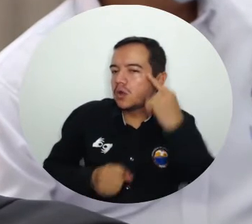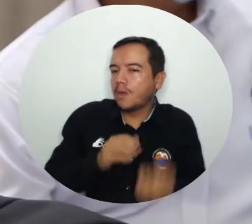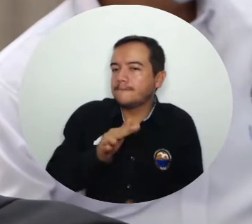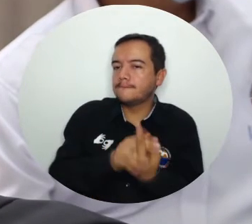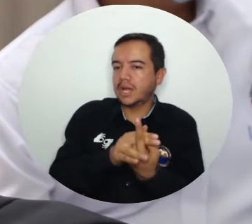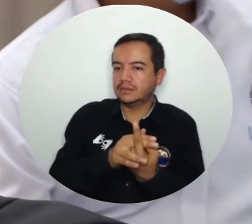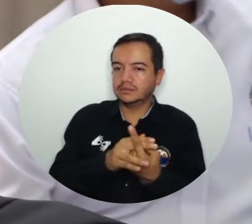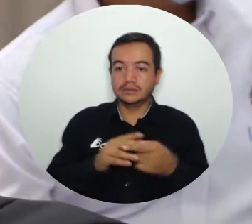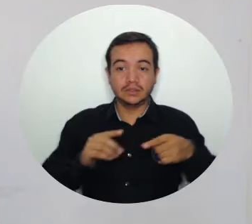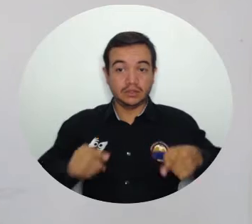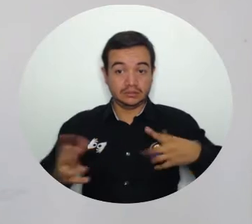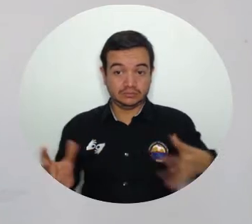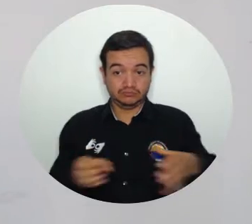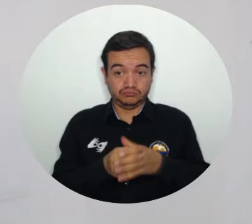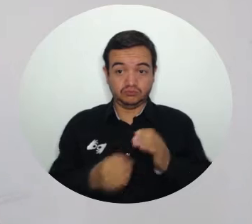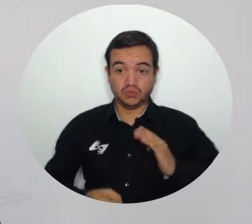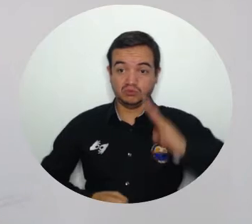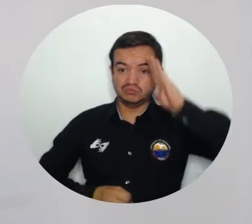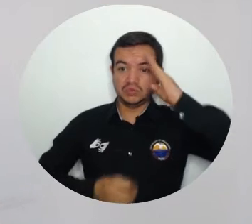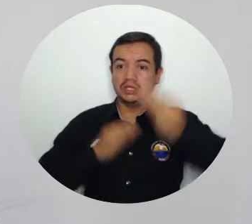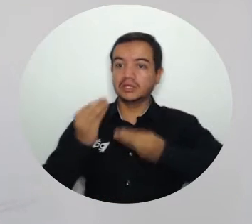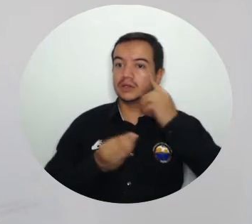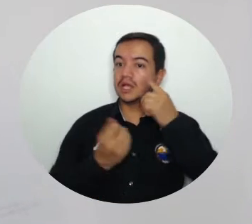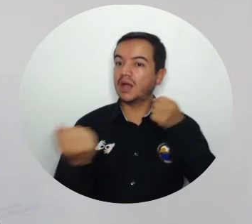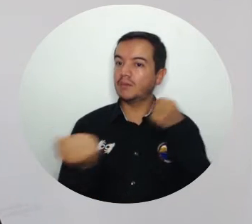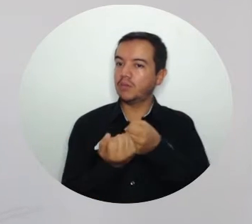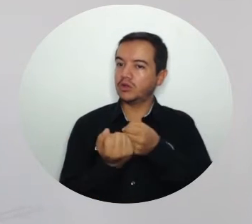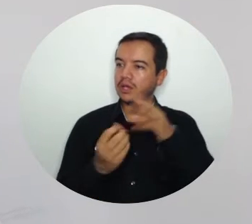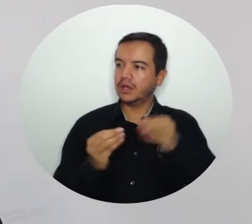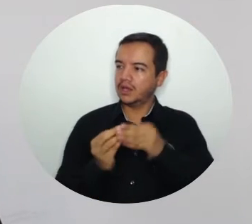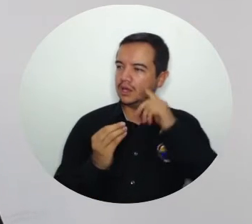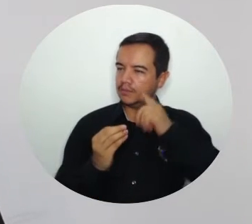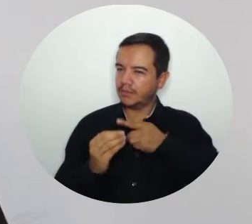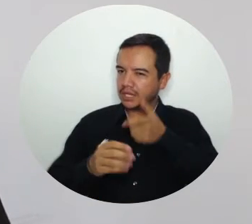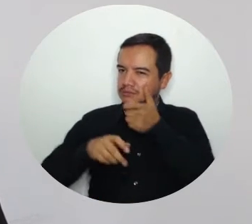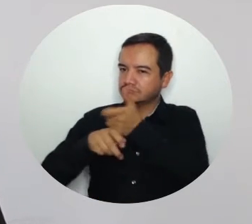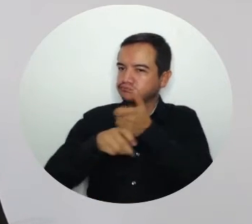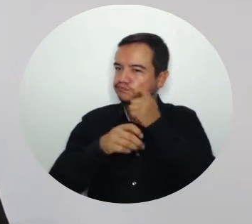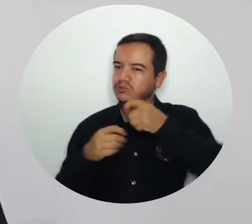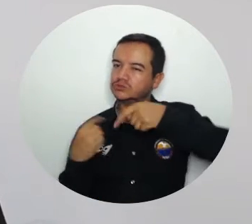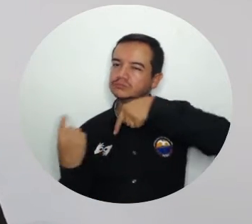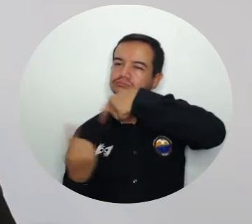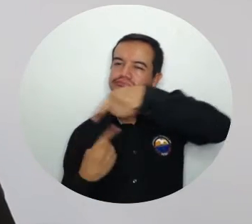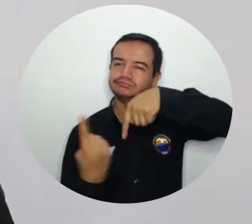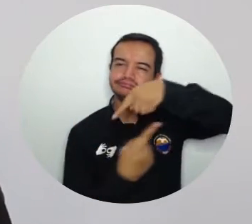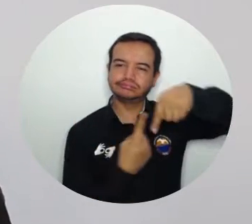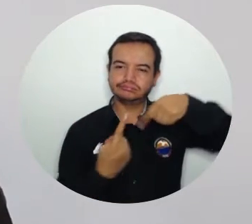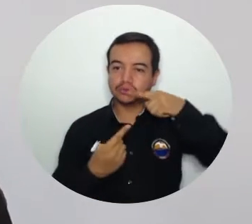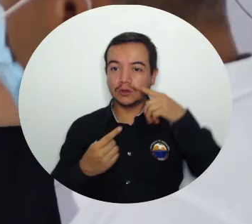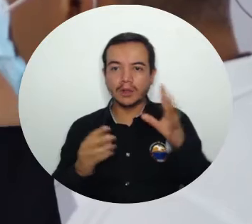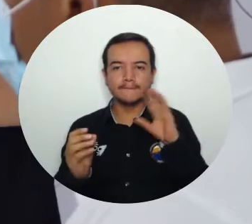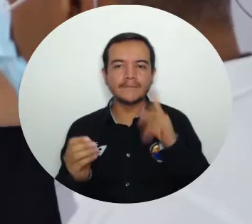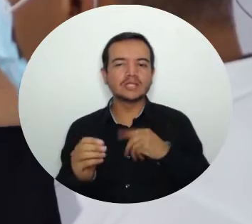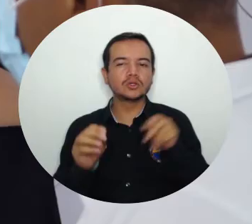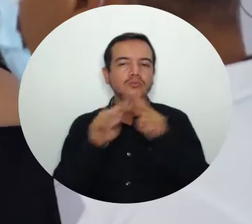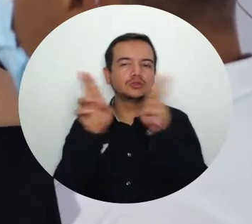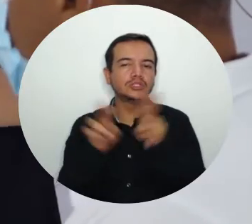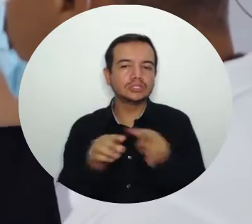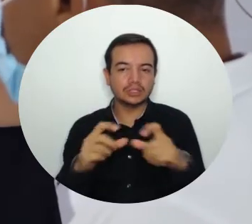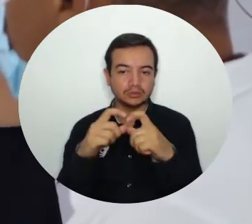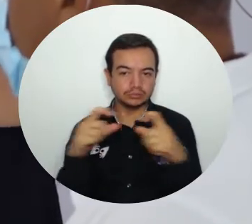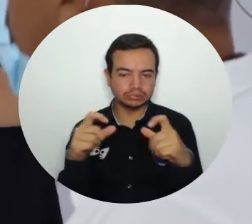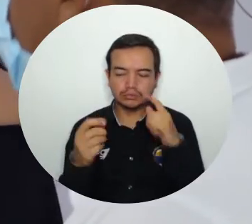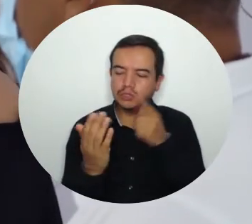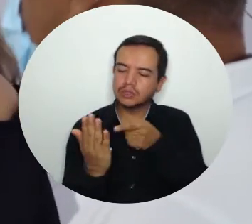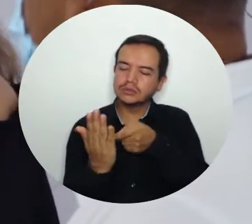presentar. El papel que va jugar la policía es apoyar y realizar patrullajes constantes con una plataforma que va a